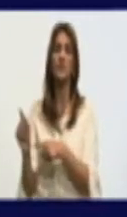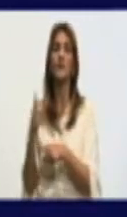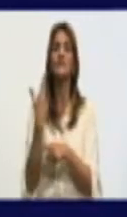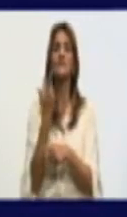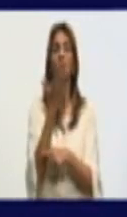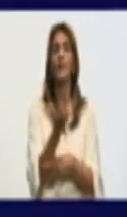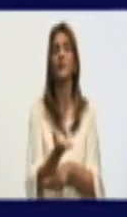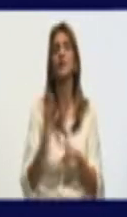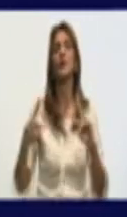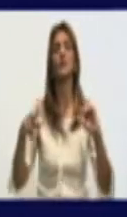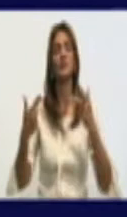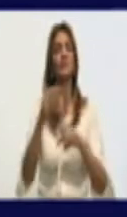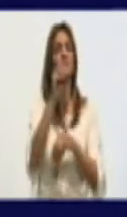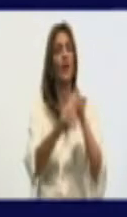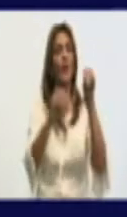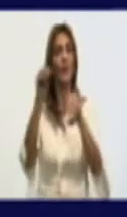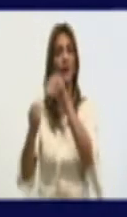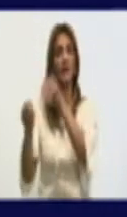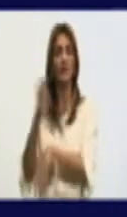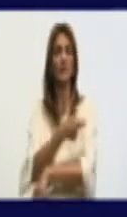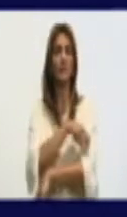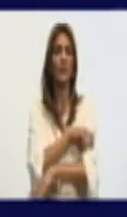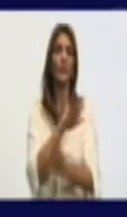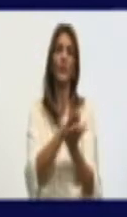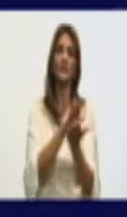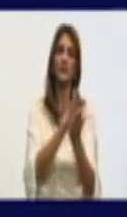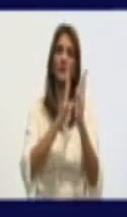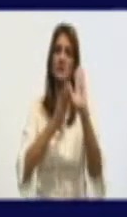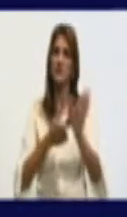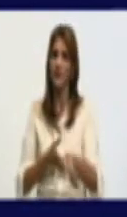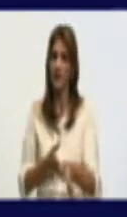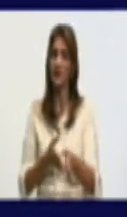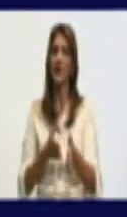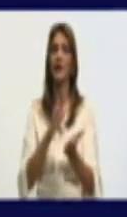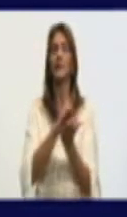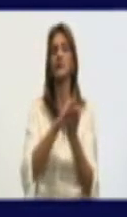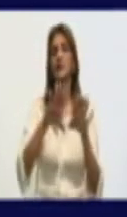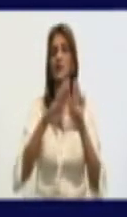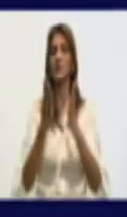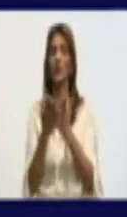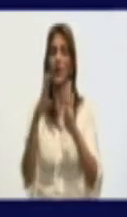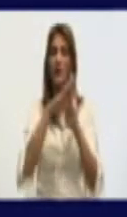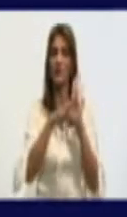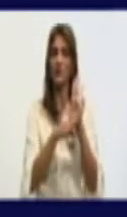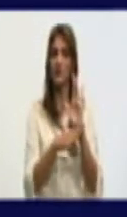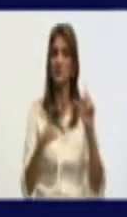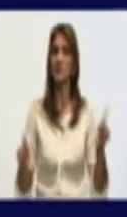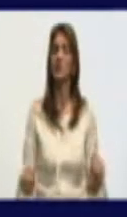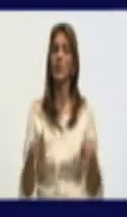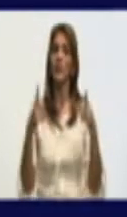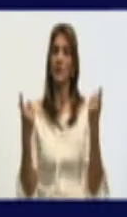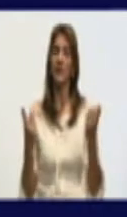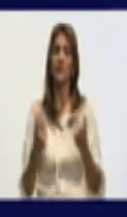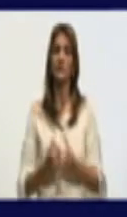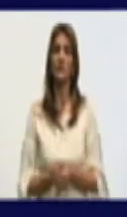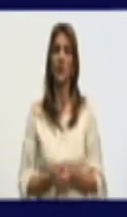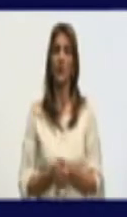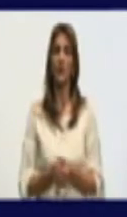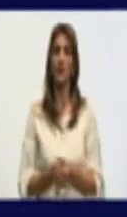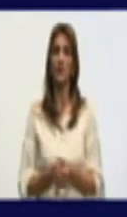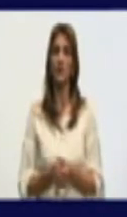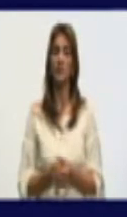el llamado a la población es mantener la disciplina, mantener las medidas estrictas de cumplimiento para evitar